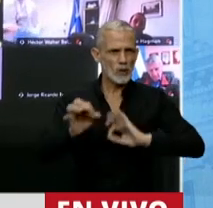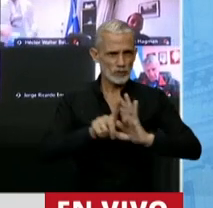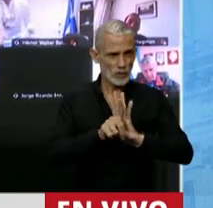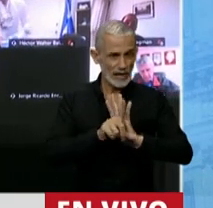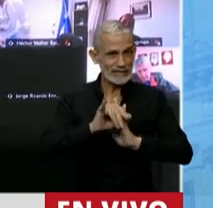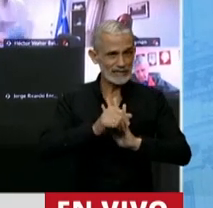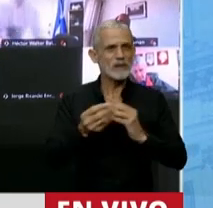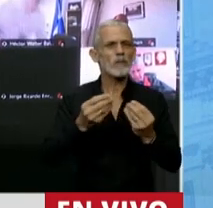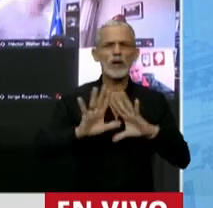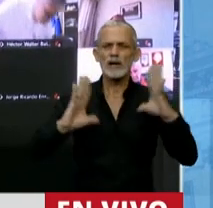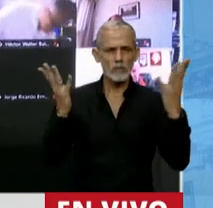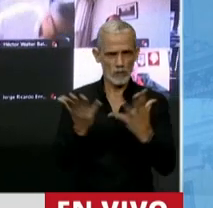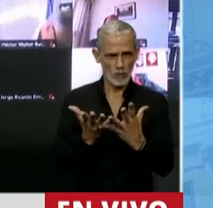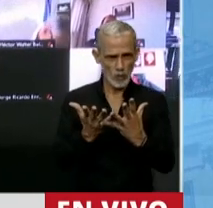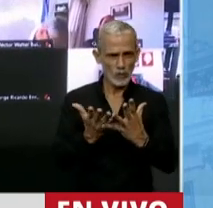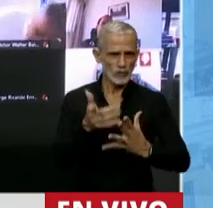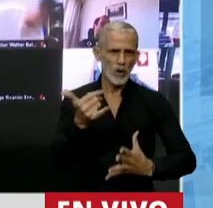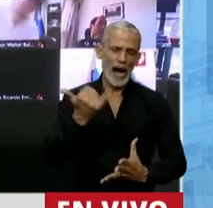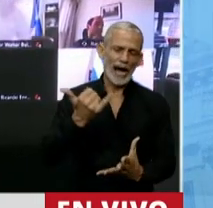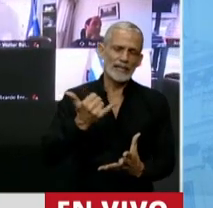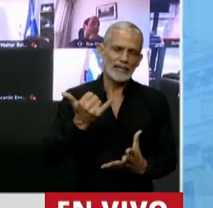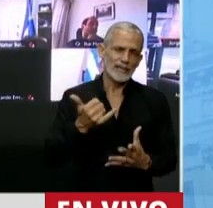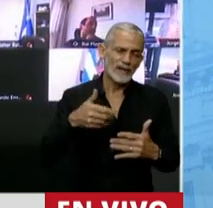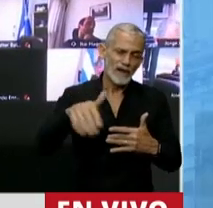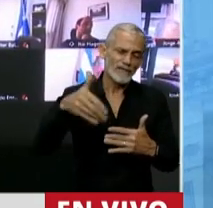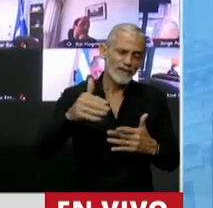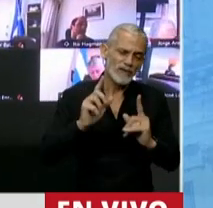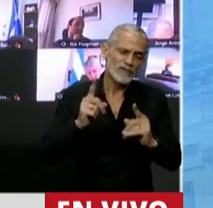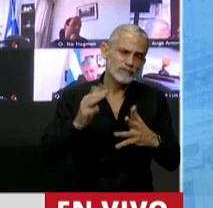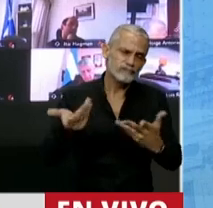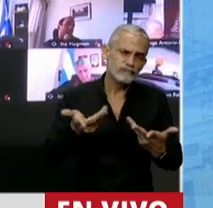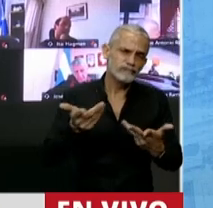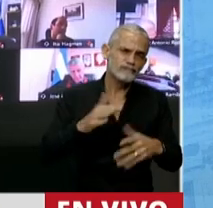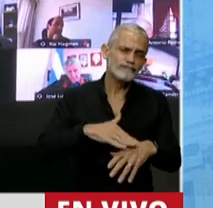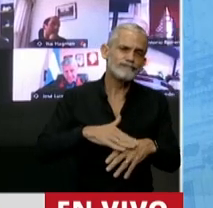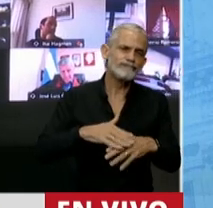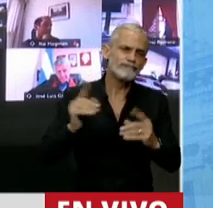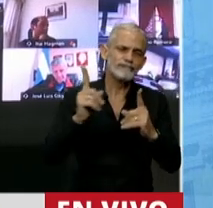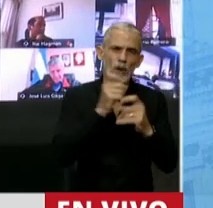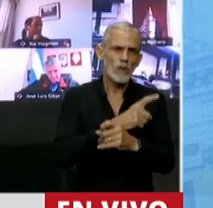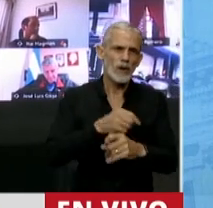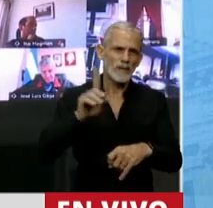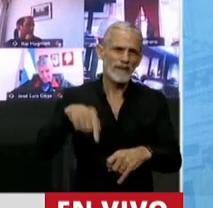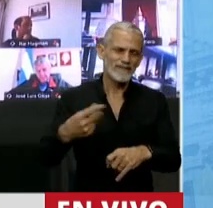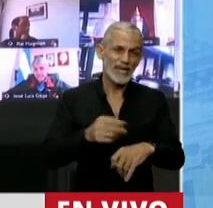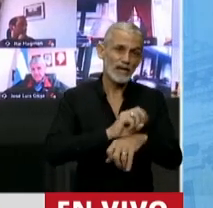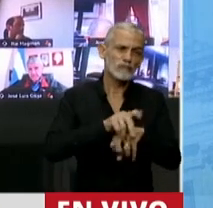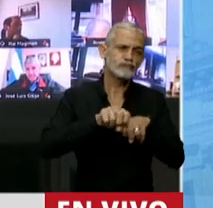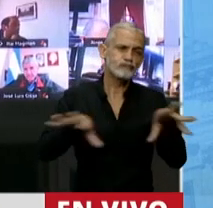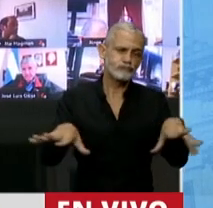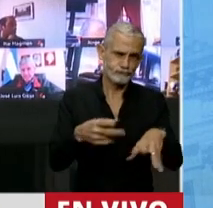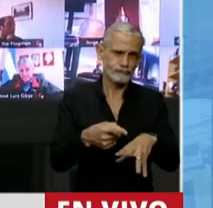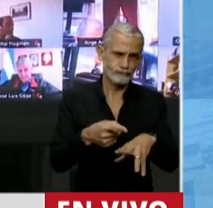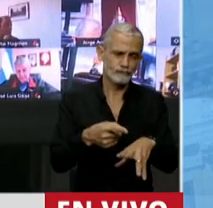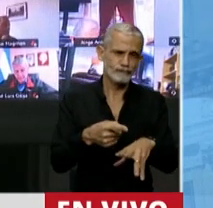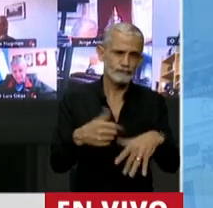en un mundo que atraviesa y seguirá atravesando la consecuencia de la pandemia que